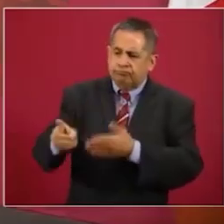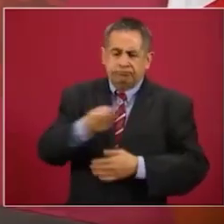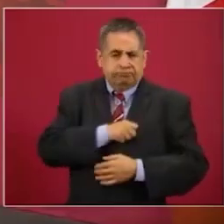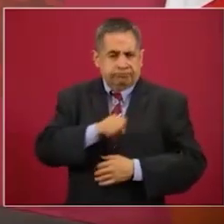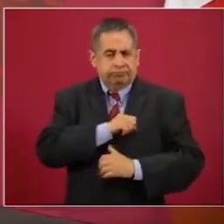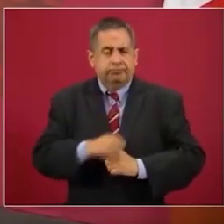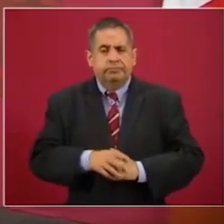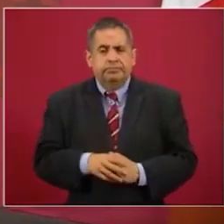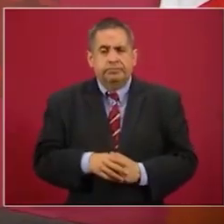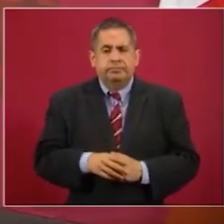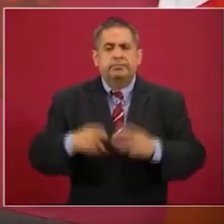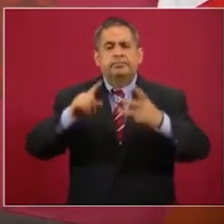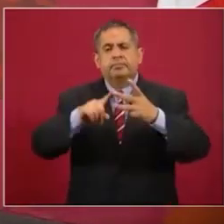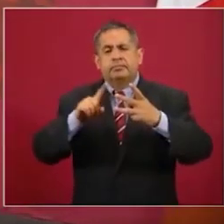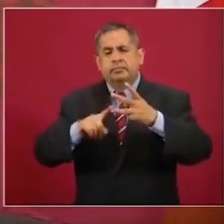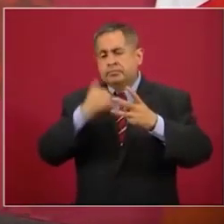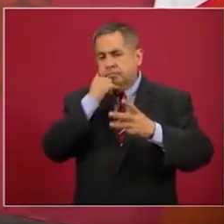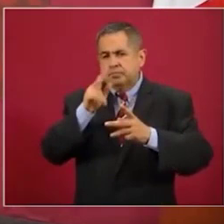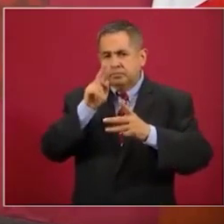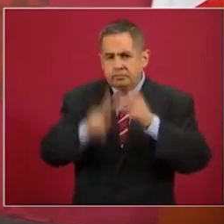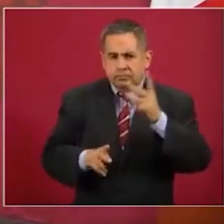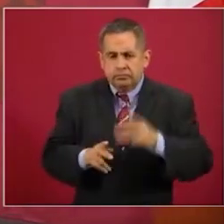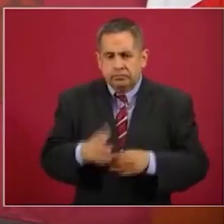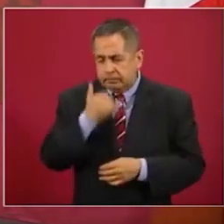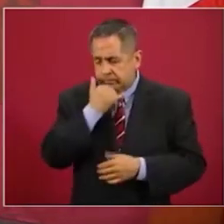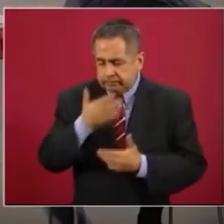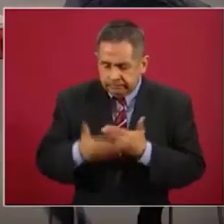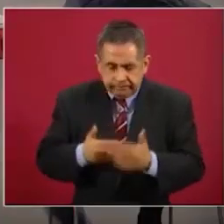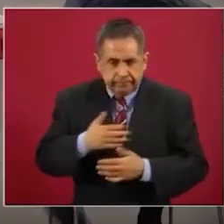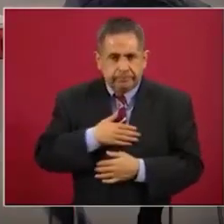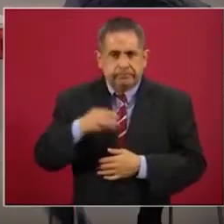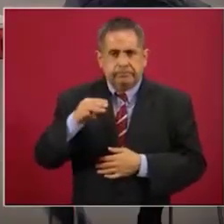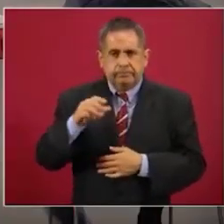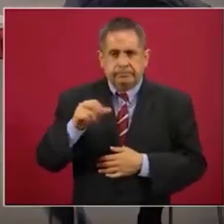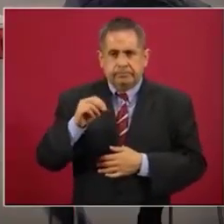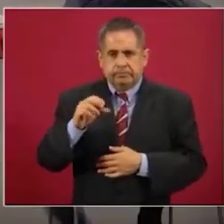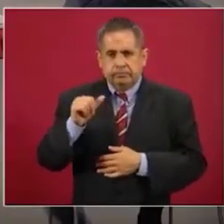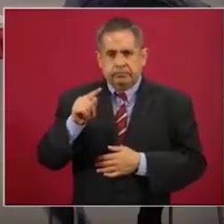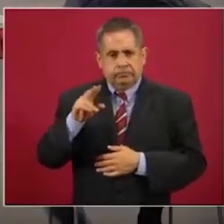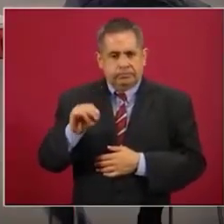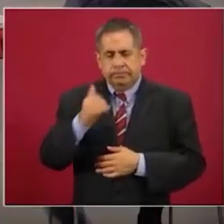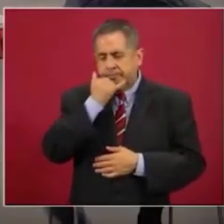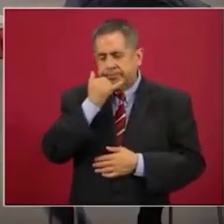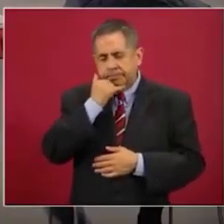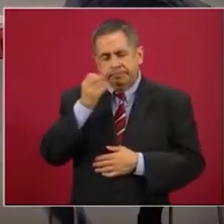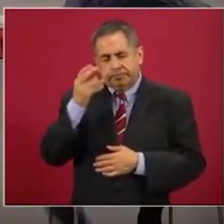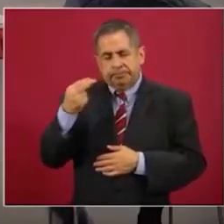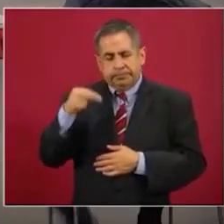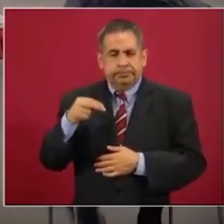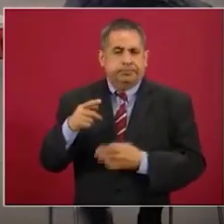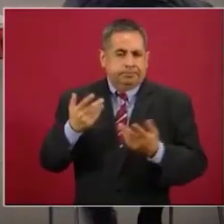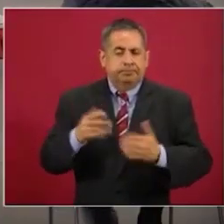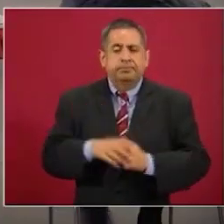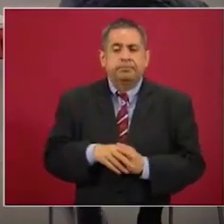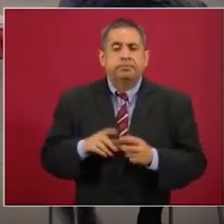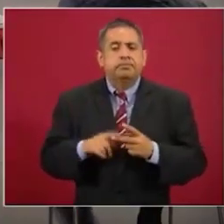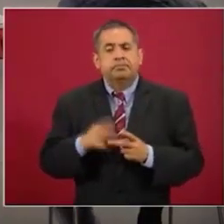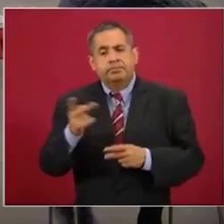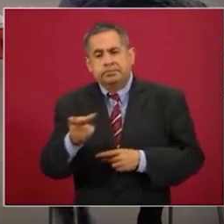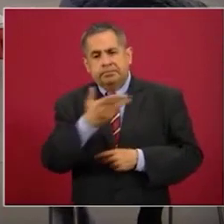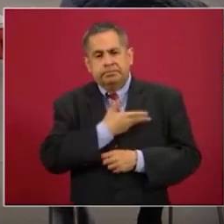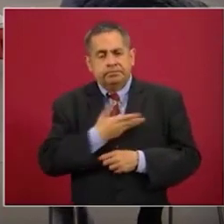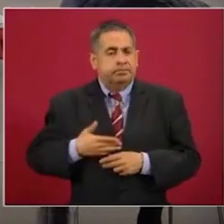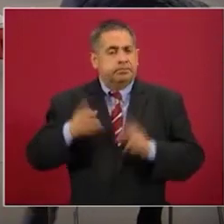La segunda pregunta, presidente, y perdón por no presentarme, soy Marco Antonio Olvera de la revista Énfasis y del canal de YouTube Marco Olvera Oficial. Presidente,